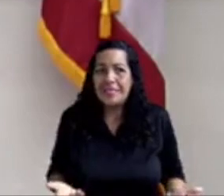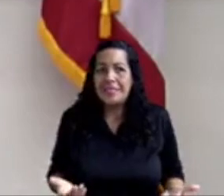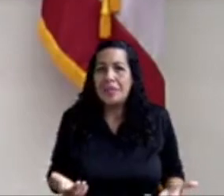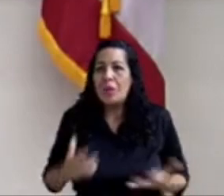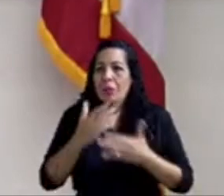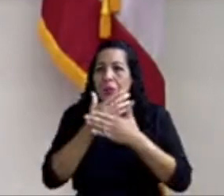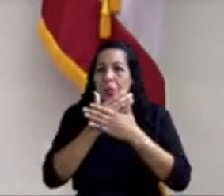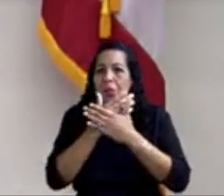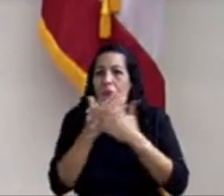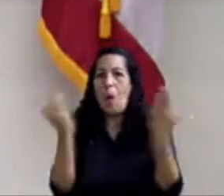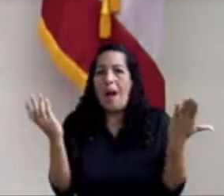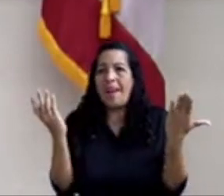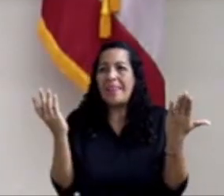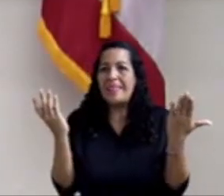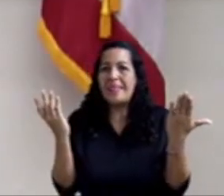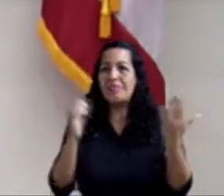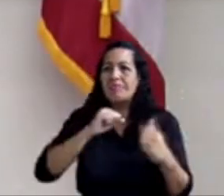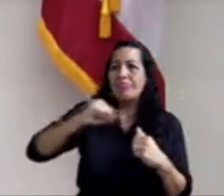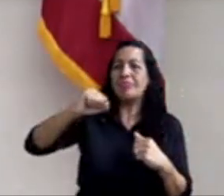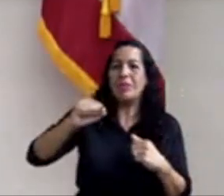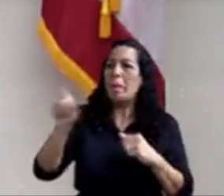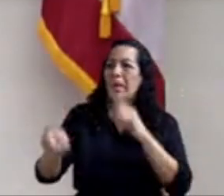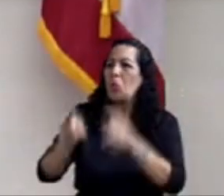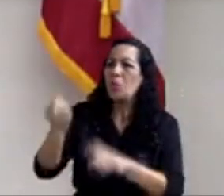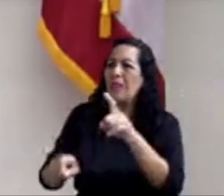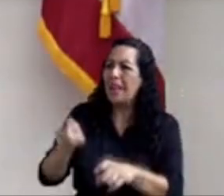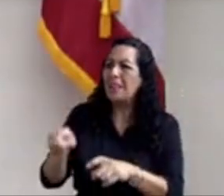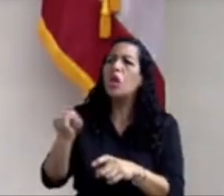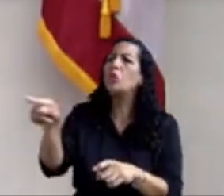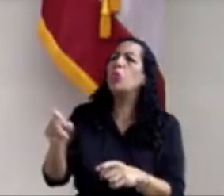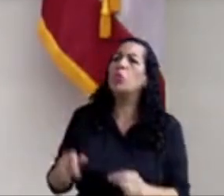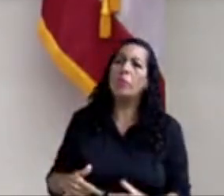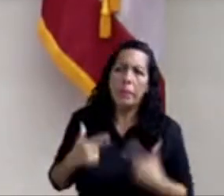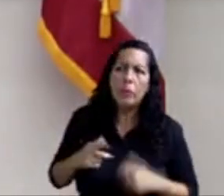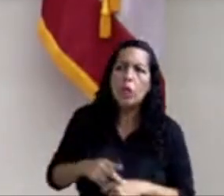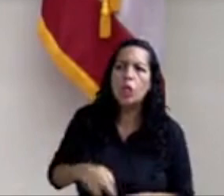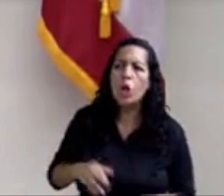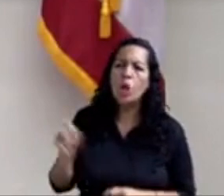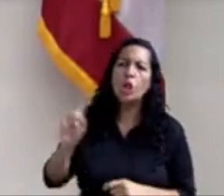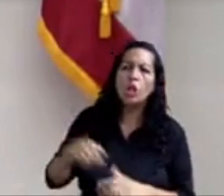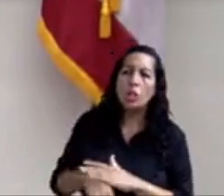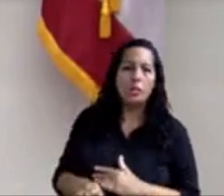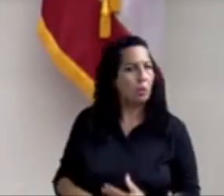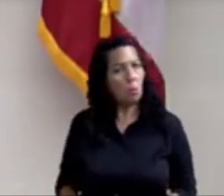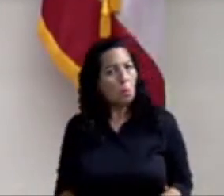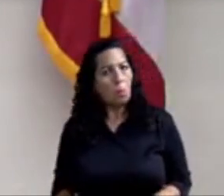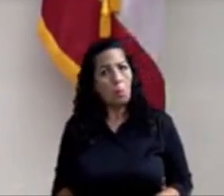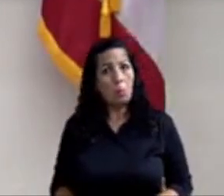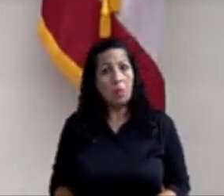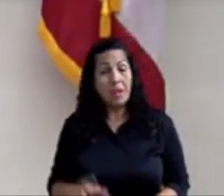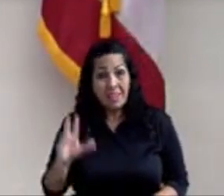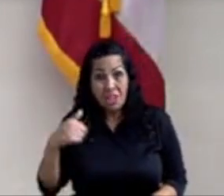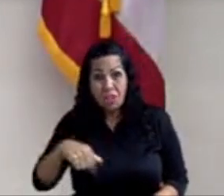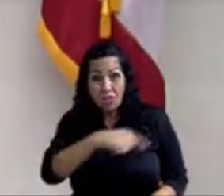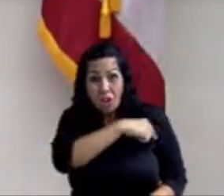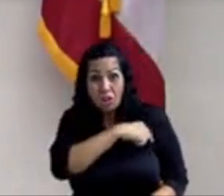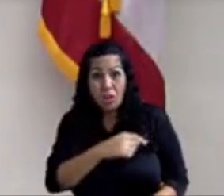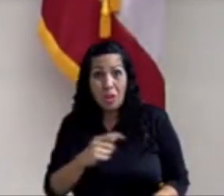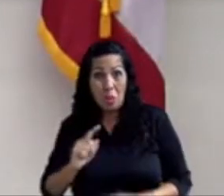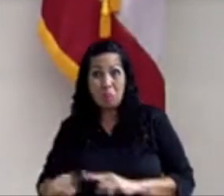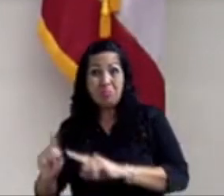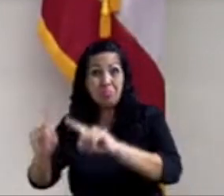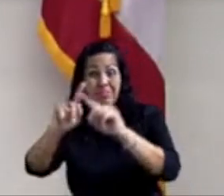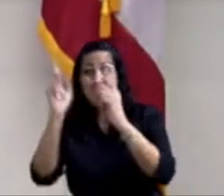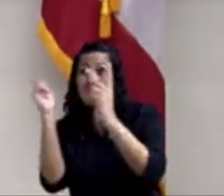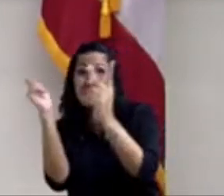que en ningún servicio médico se te pida cuál es tu estatus migratorio. De hecho, nosotros vamos más allá. Nosotros hemos vacunado, incluso con el doctor Mario Paulino, en diferentes